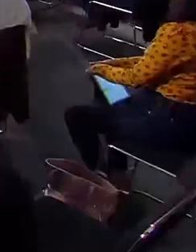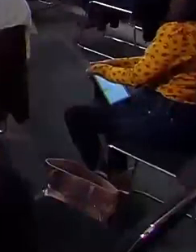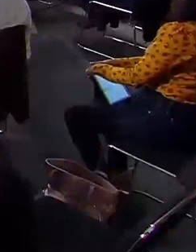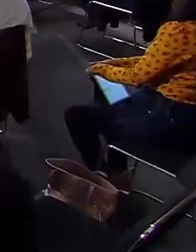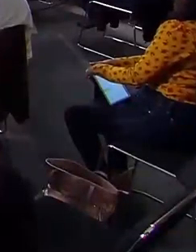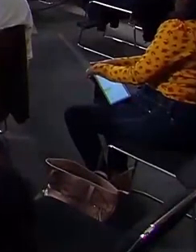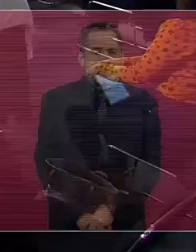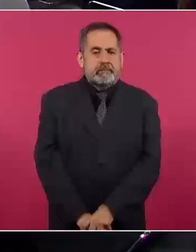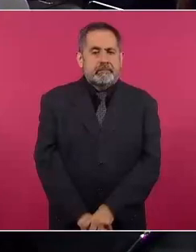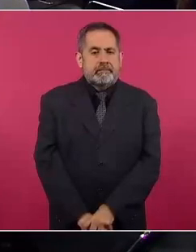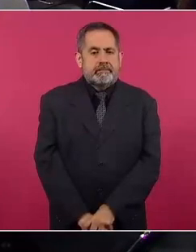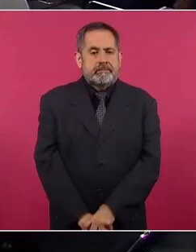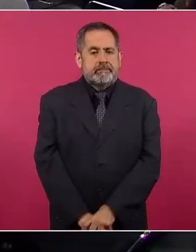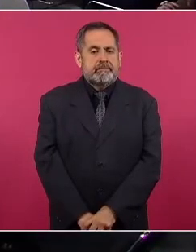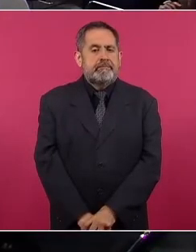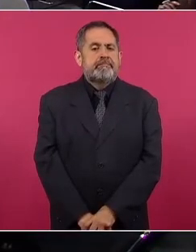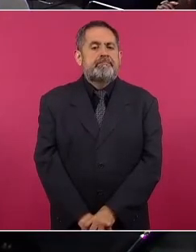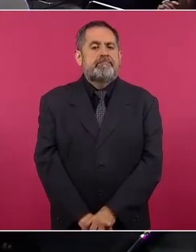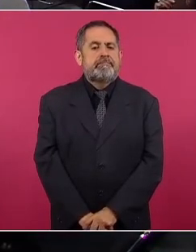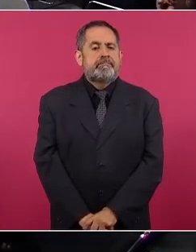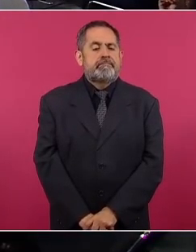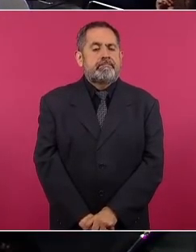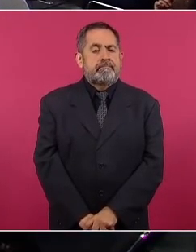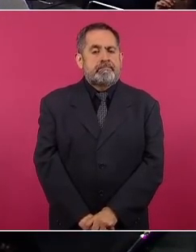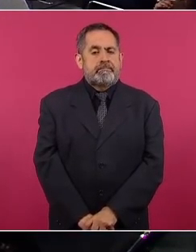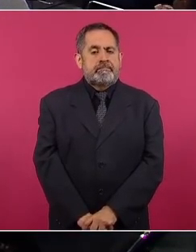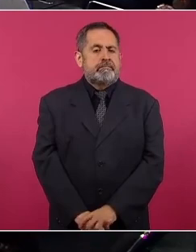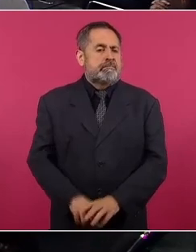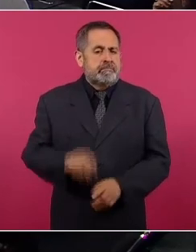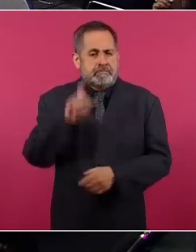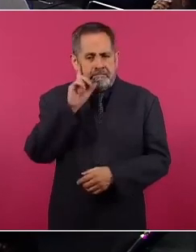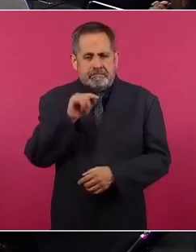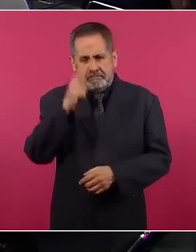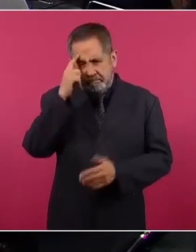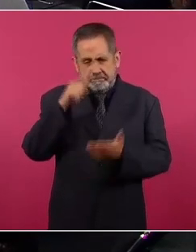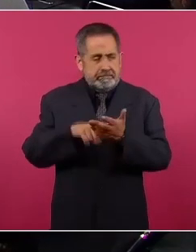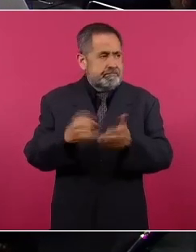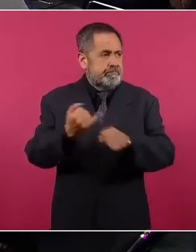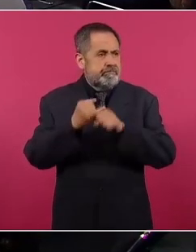resultado de la quincena.